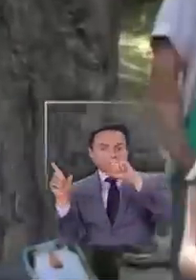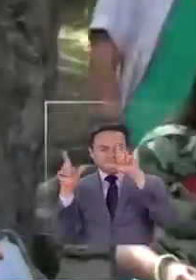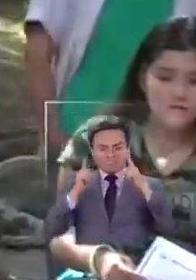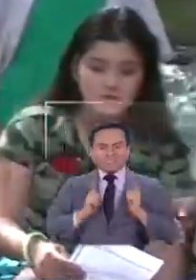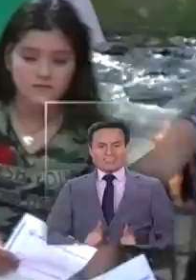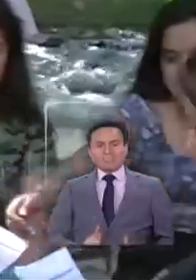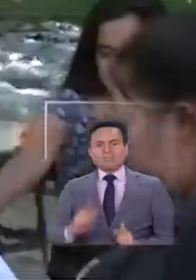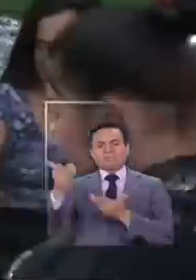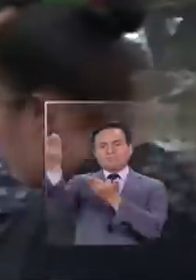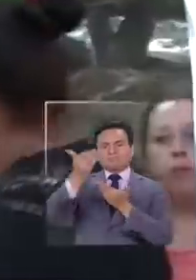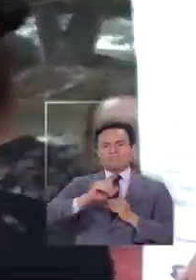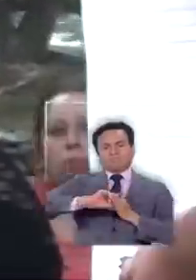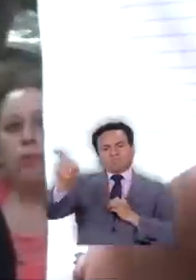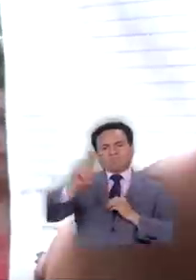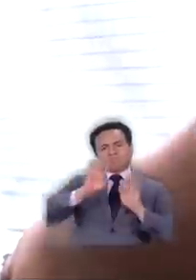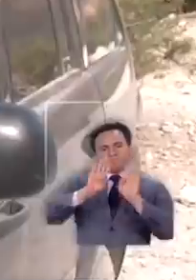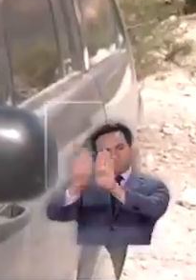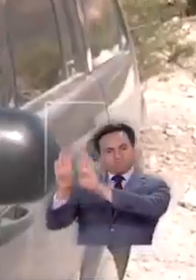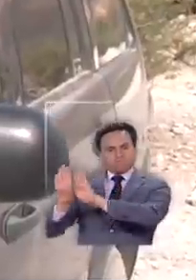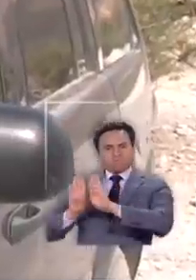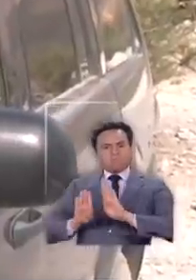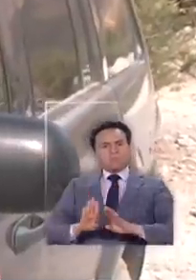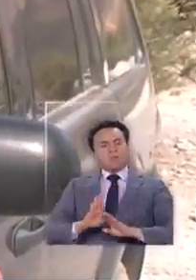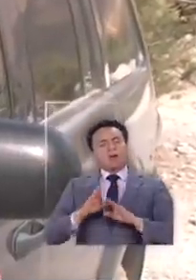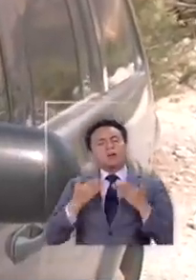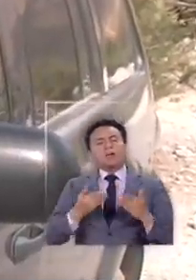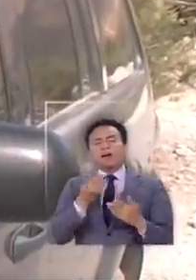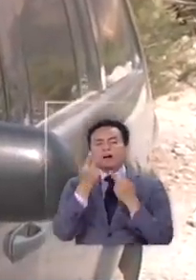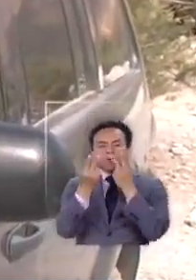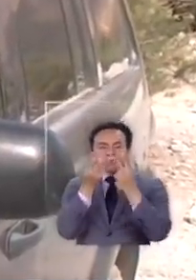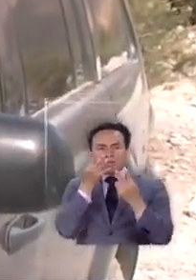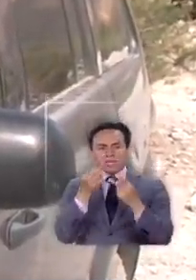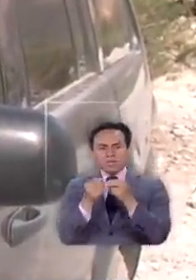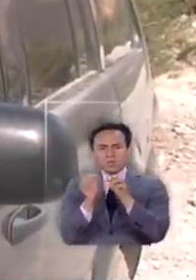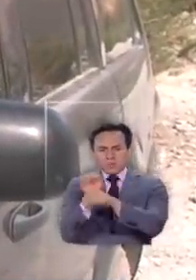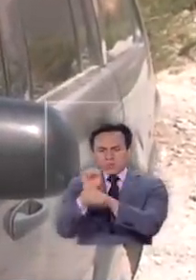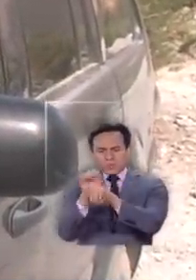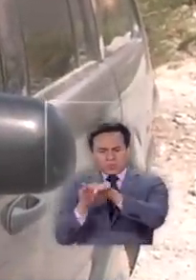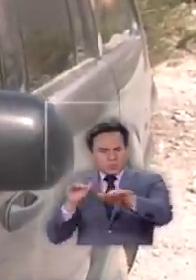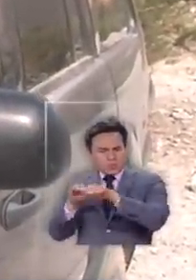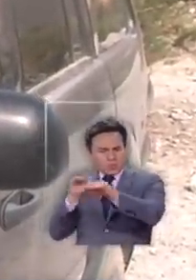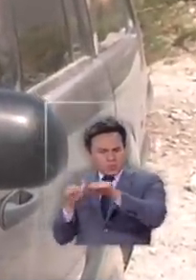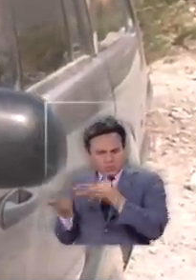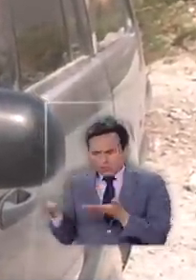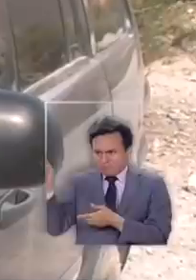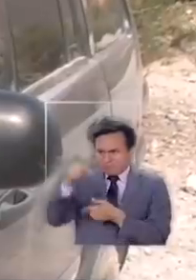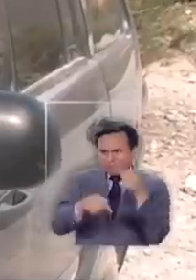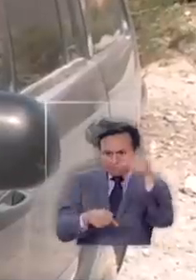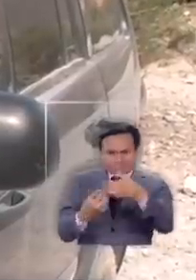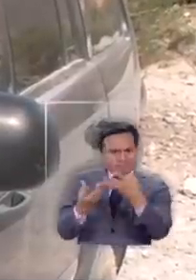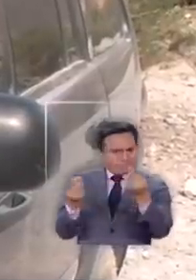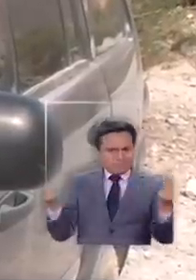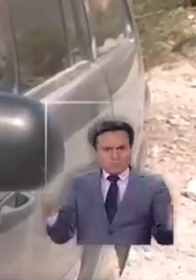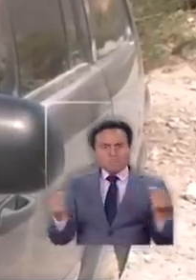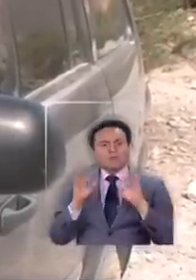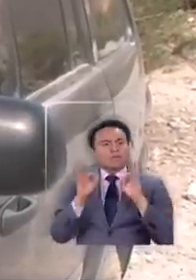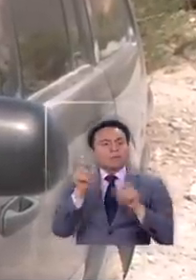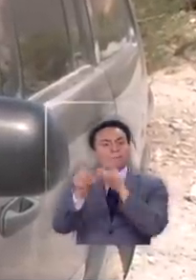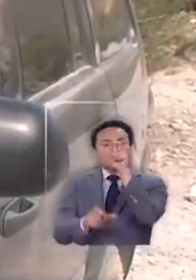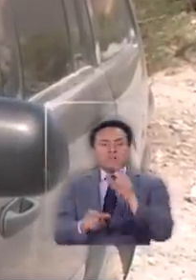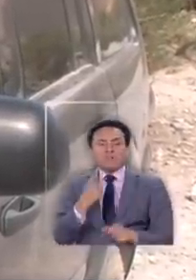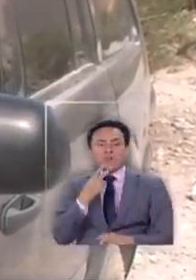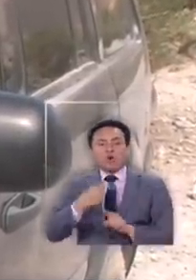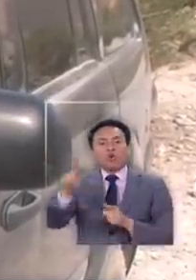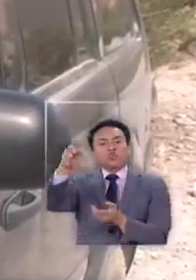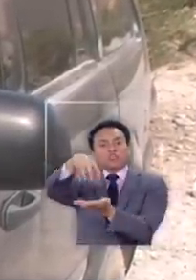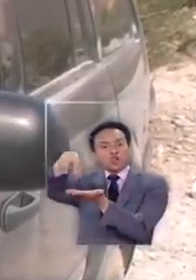no son bienvenidos. Hemos observado un aumento de flujo vehicular bastante importante y son principalmente personas que